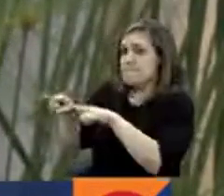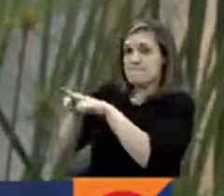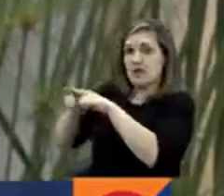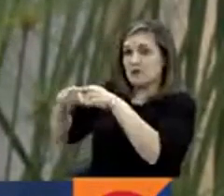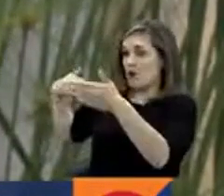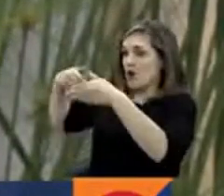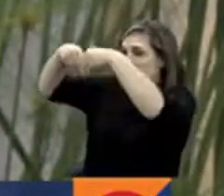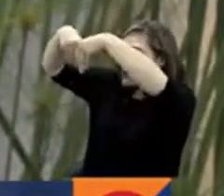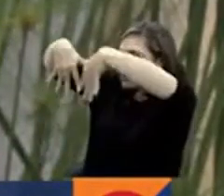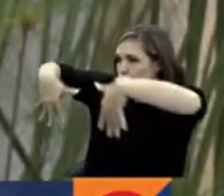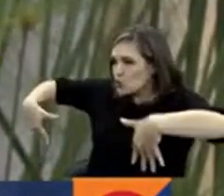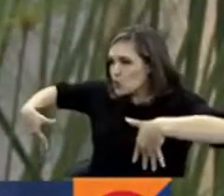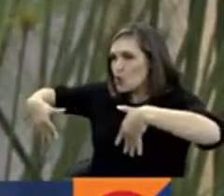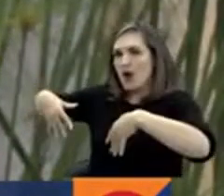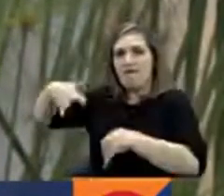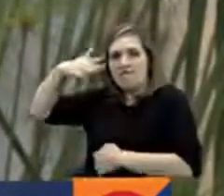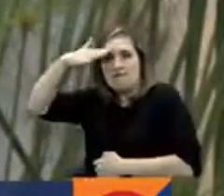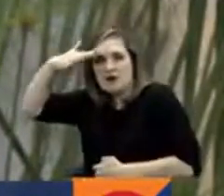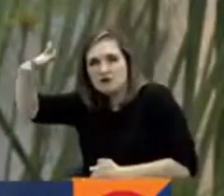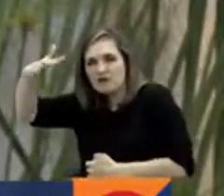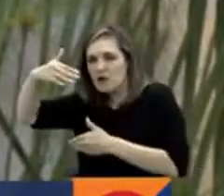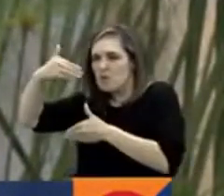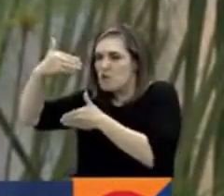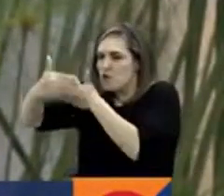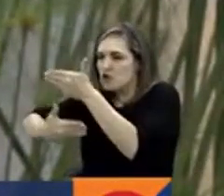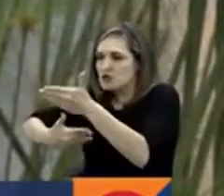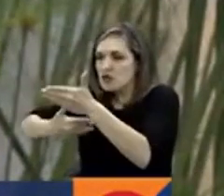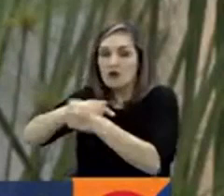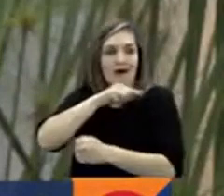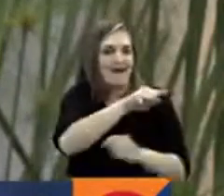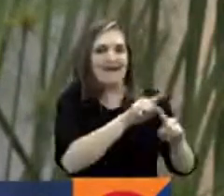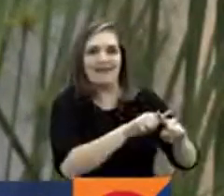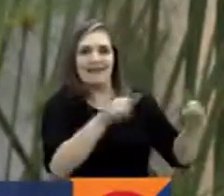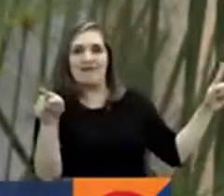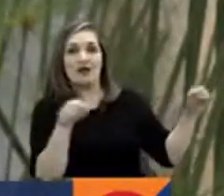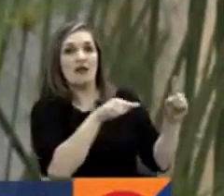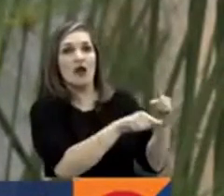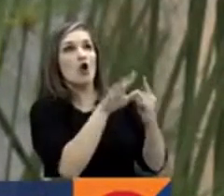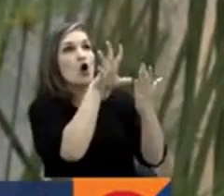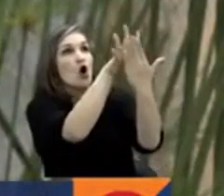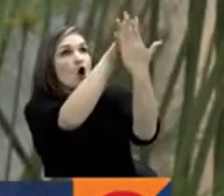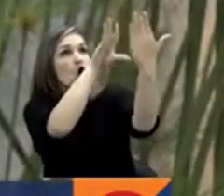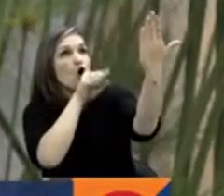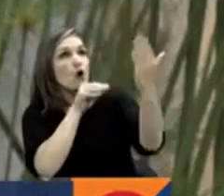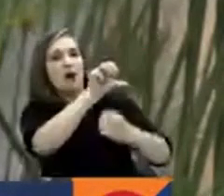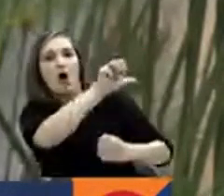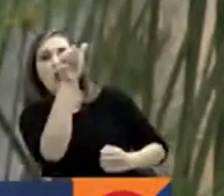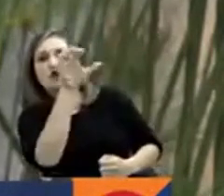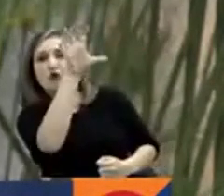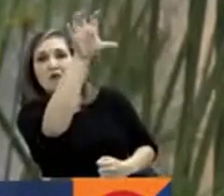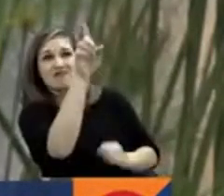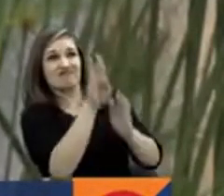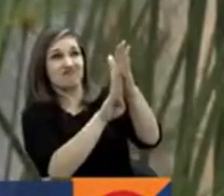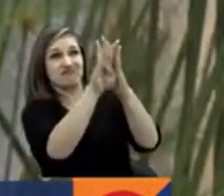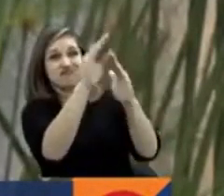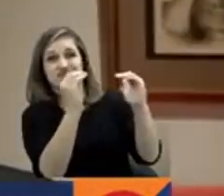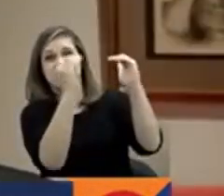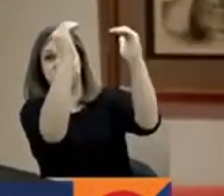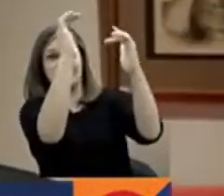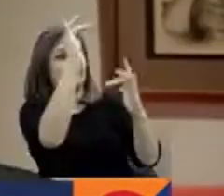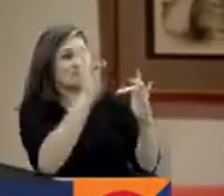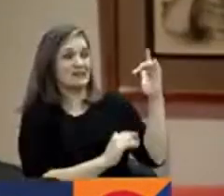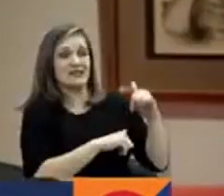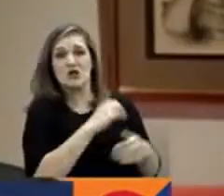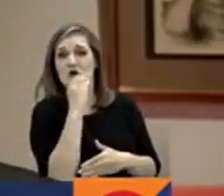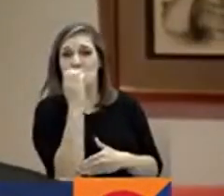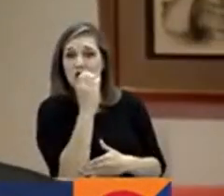su filosofía, copiando unos modelos de países muy desarrollados que no se pueden llevar a cabo en Colombia.